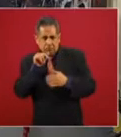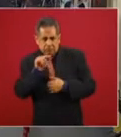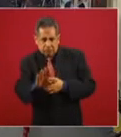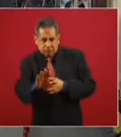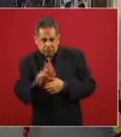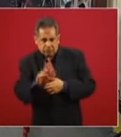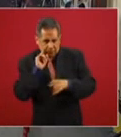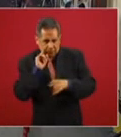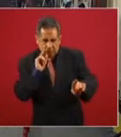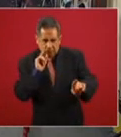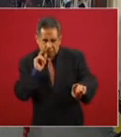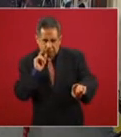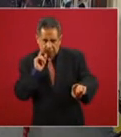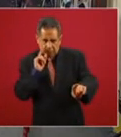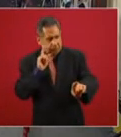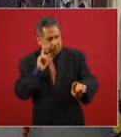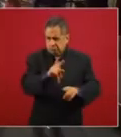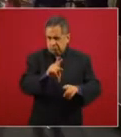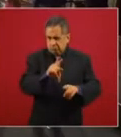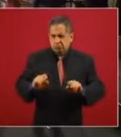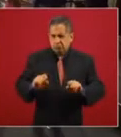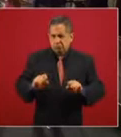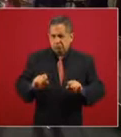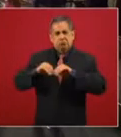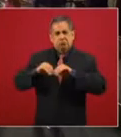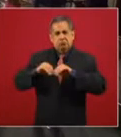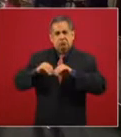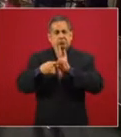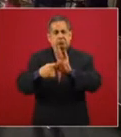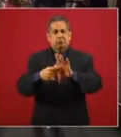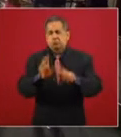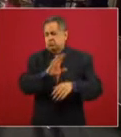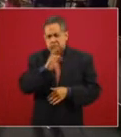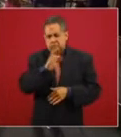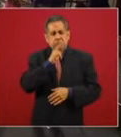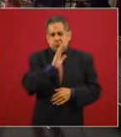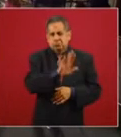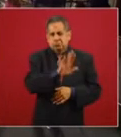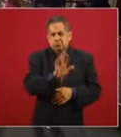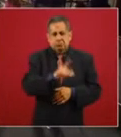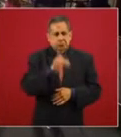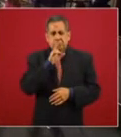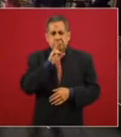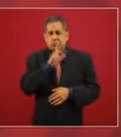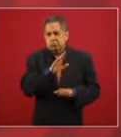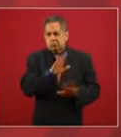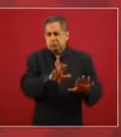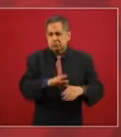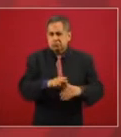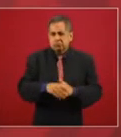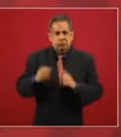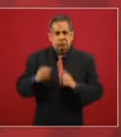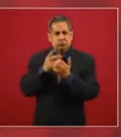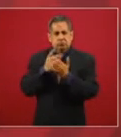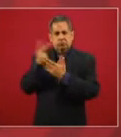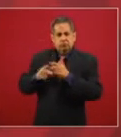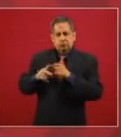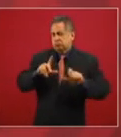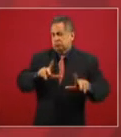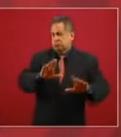mañana con el mejor con el proyecto